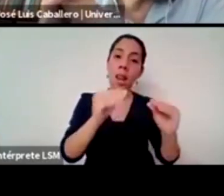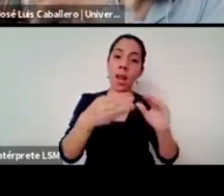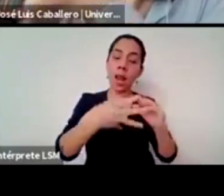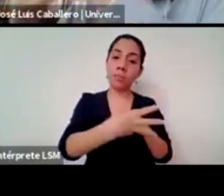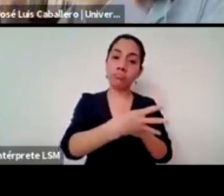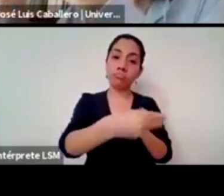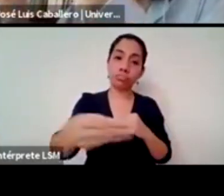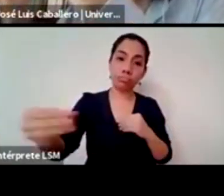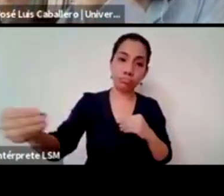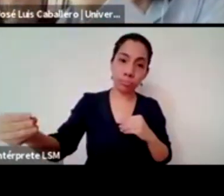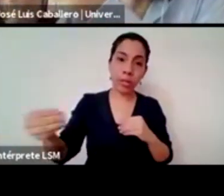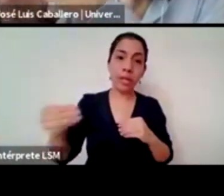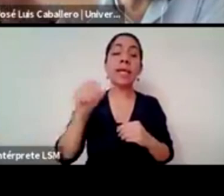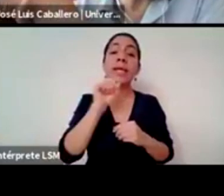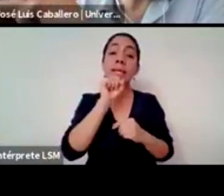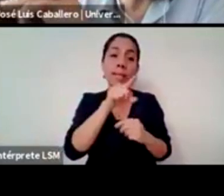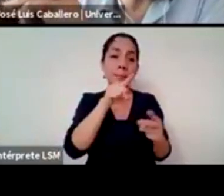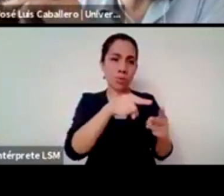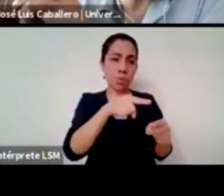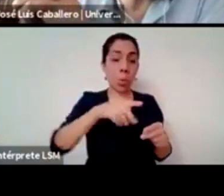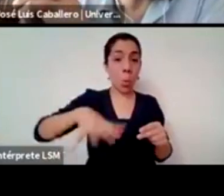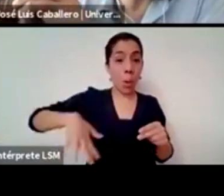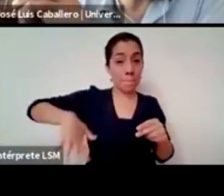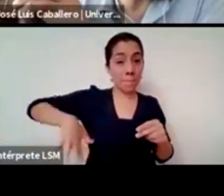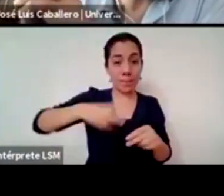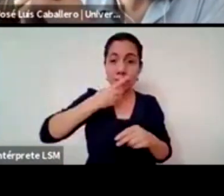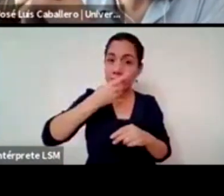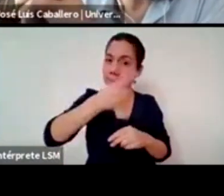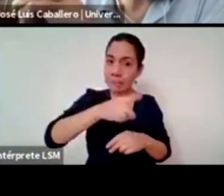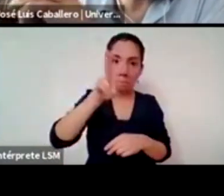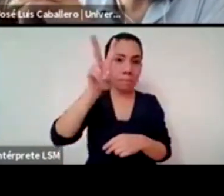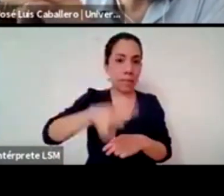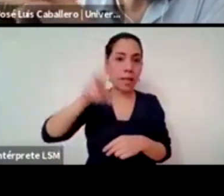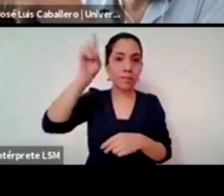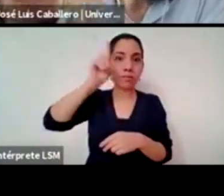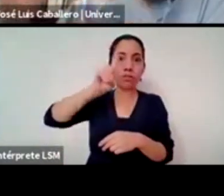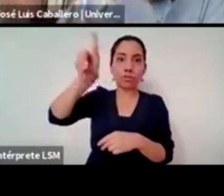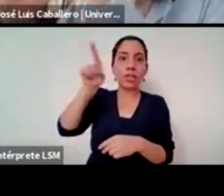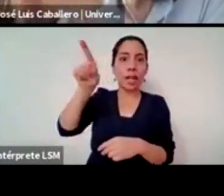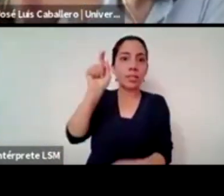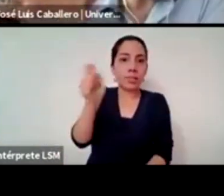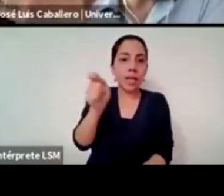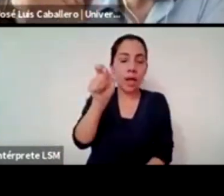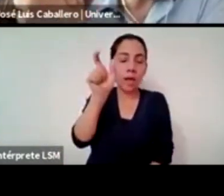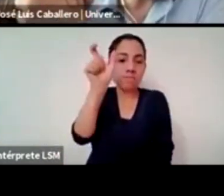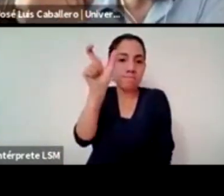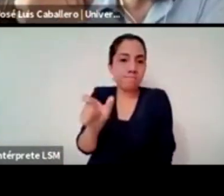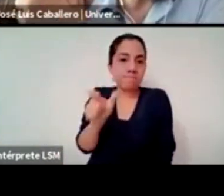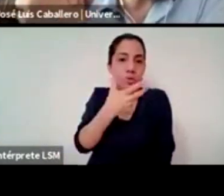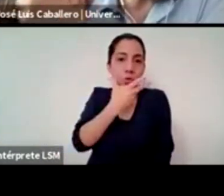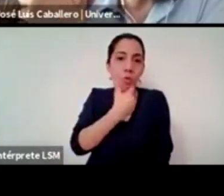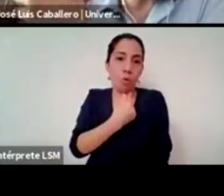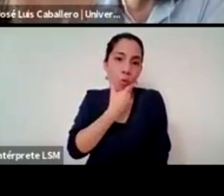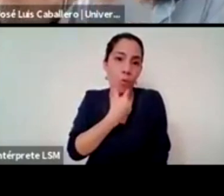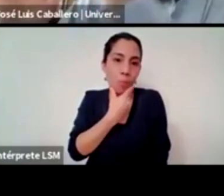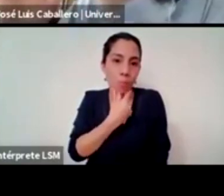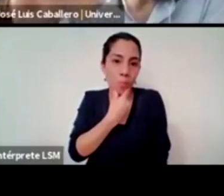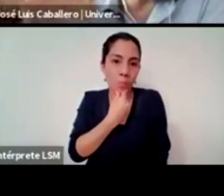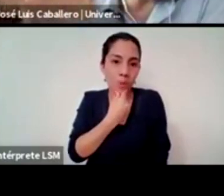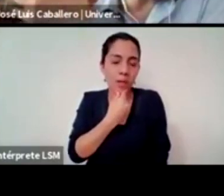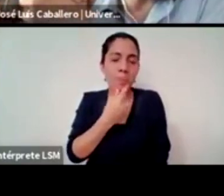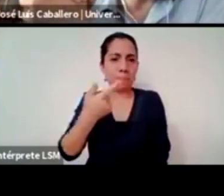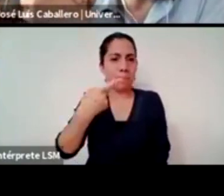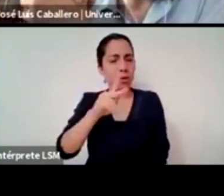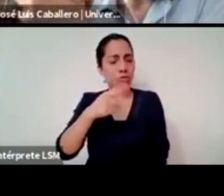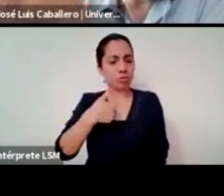masculinización de lo divino que dices tú has sido tan ruda más que en cualquier disciplina y ya pensaba yo oyendo a Yair y empezando